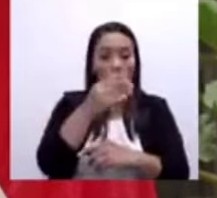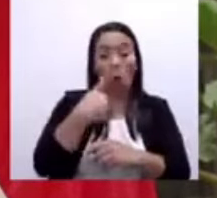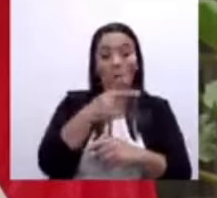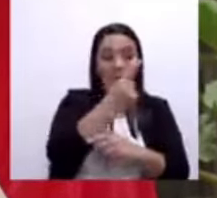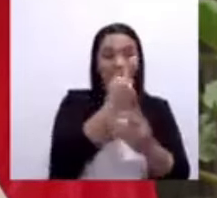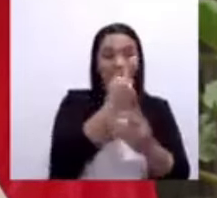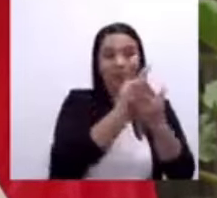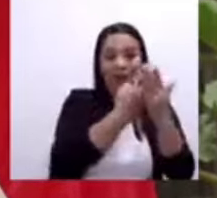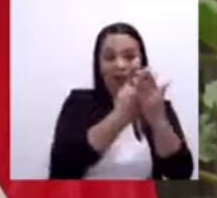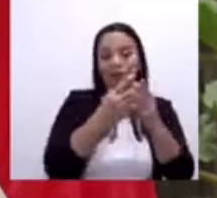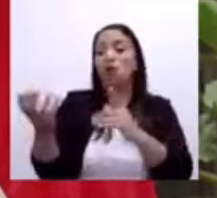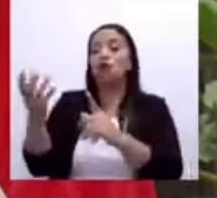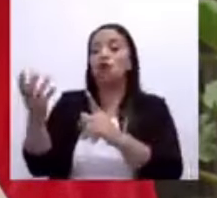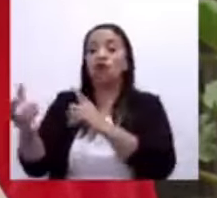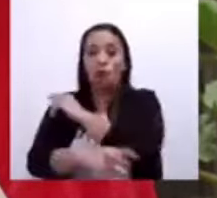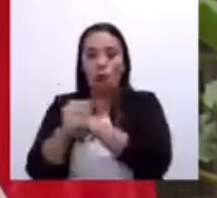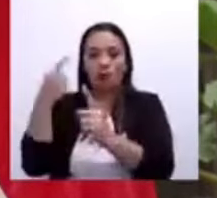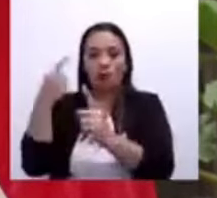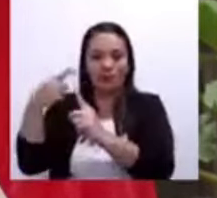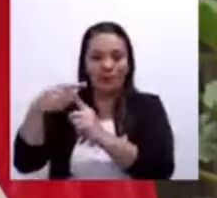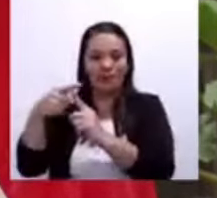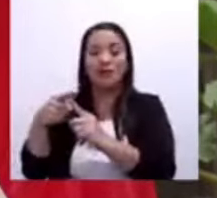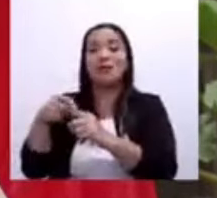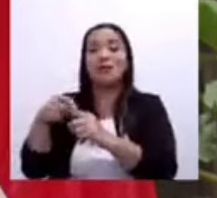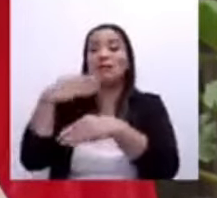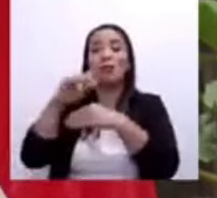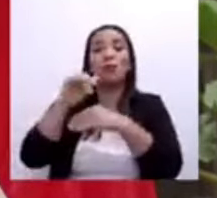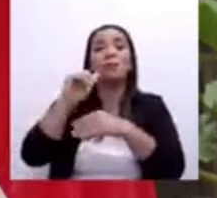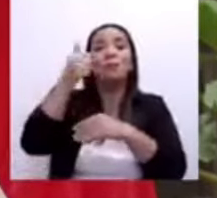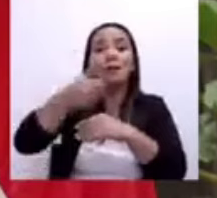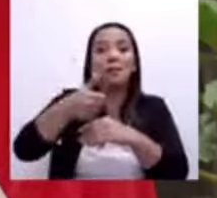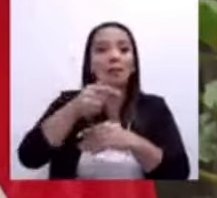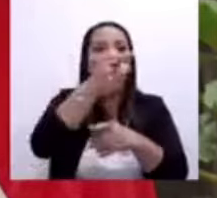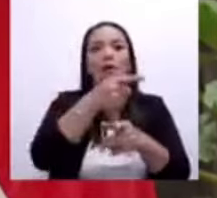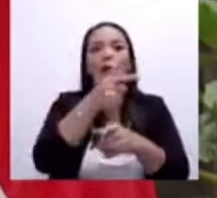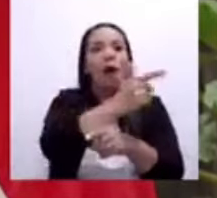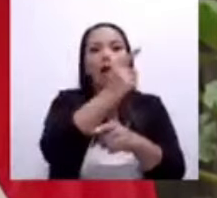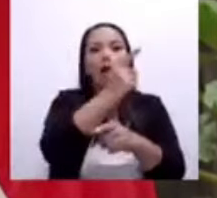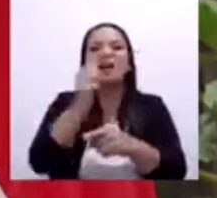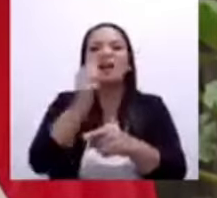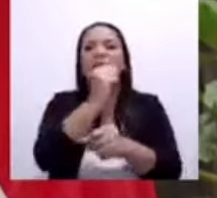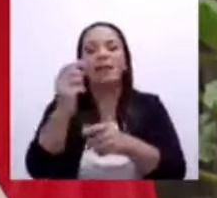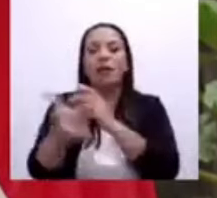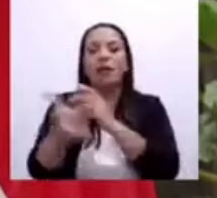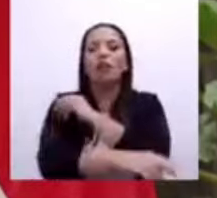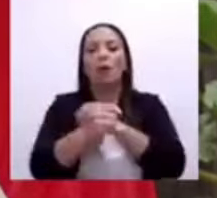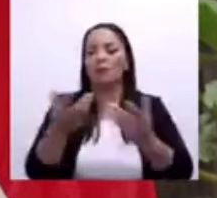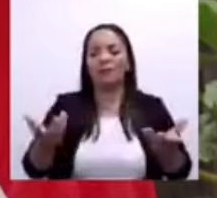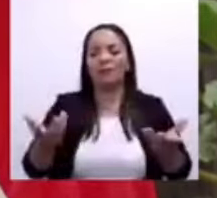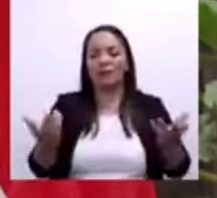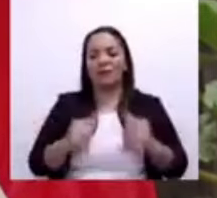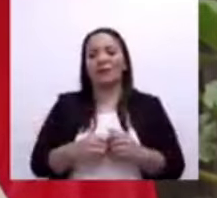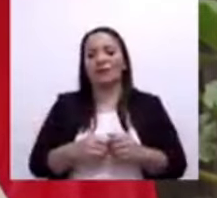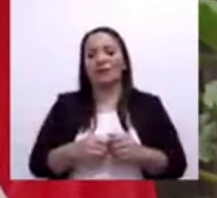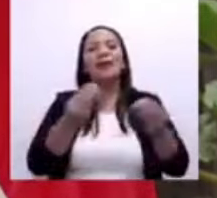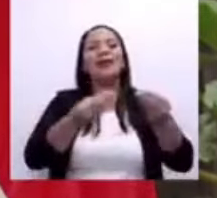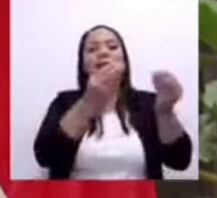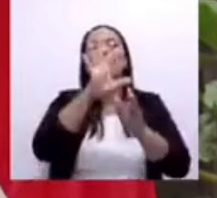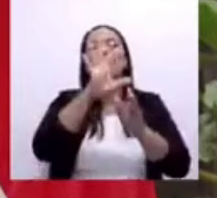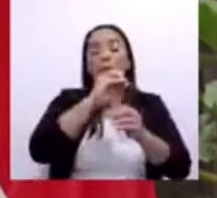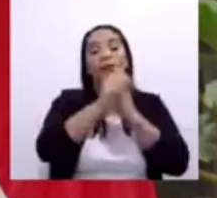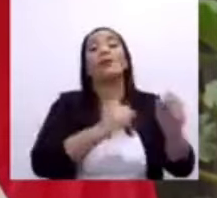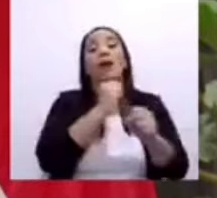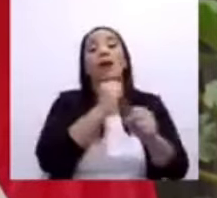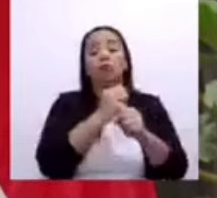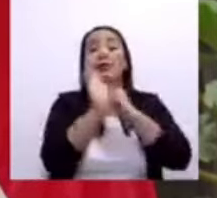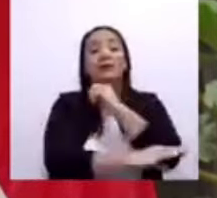Conociendo ese expediente, conociendo que le dieron 50 años por esas cosas